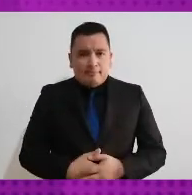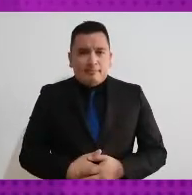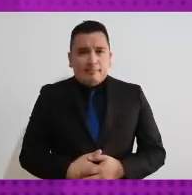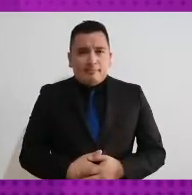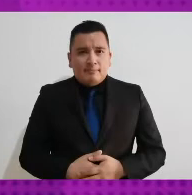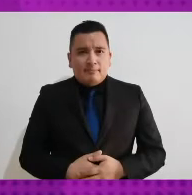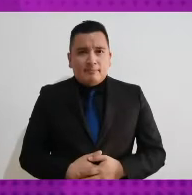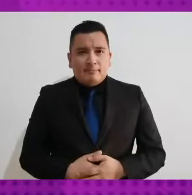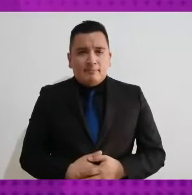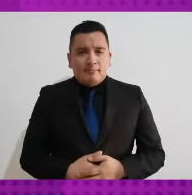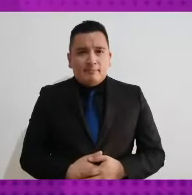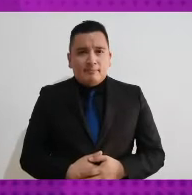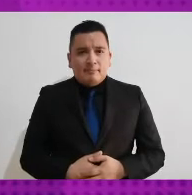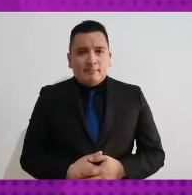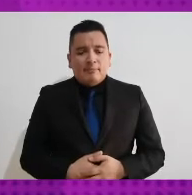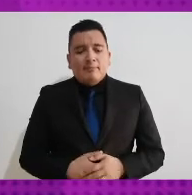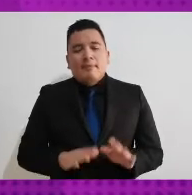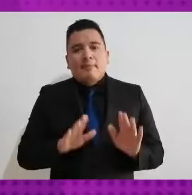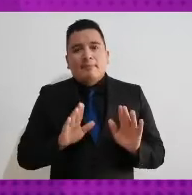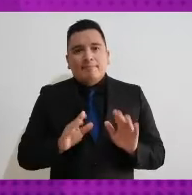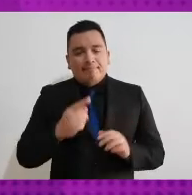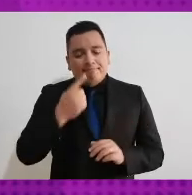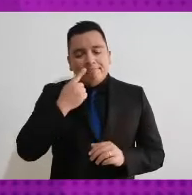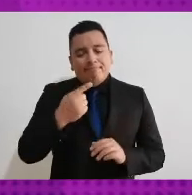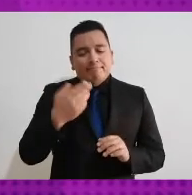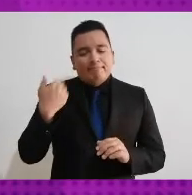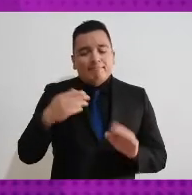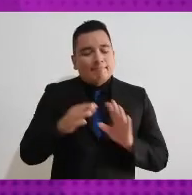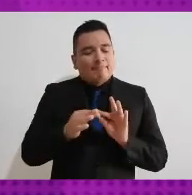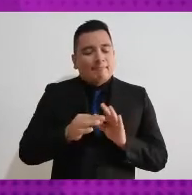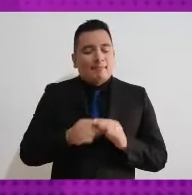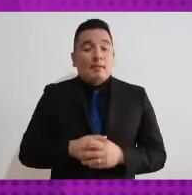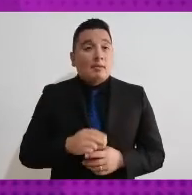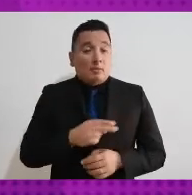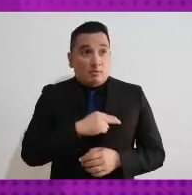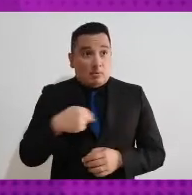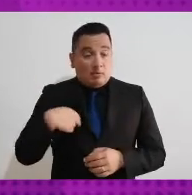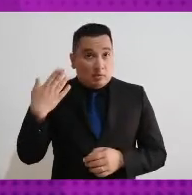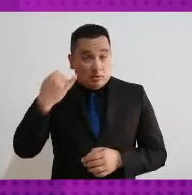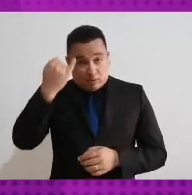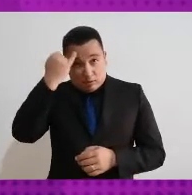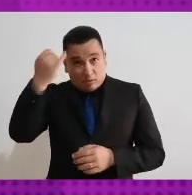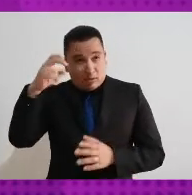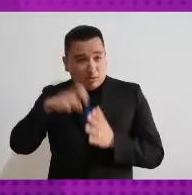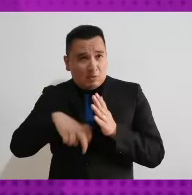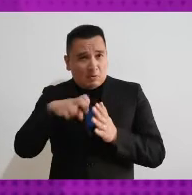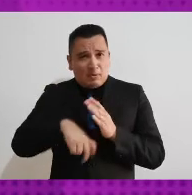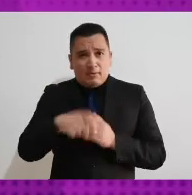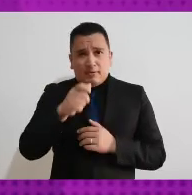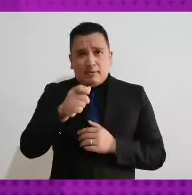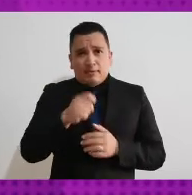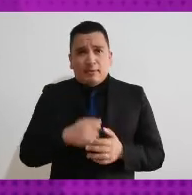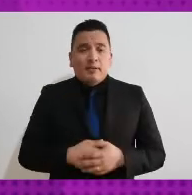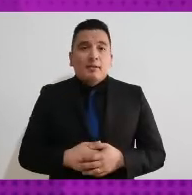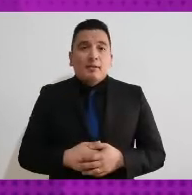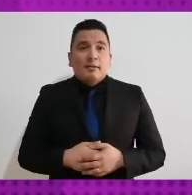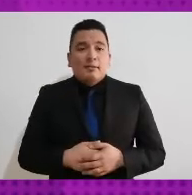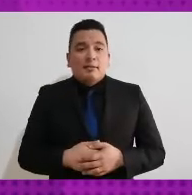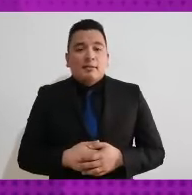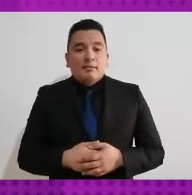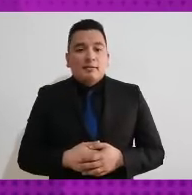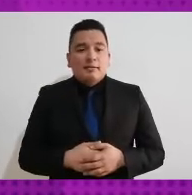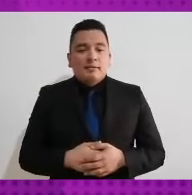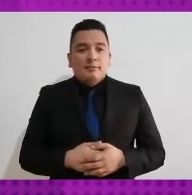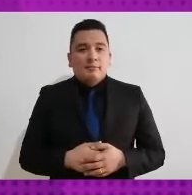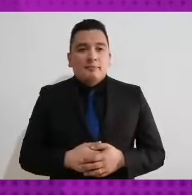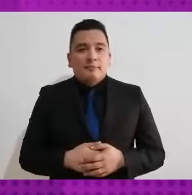integración de nuestra Cámara de Diputados? a ver como decía hace un rato la primera acción afirmativa que nosotros implementamos a favor de un grupo